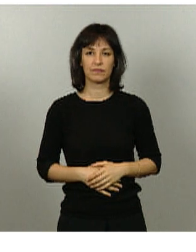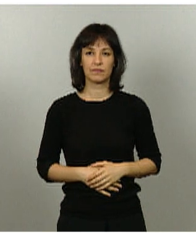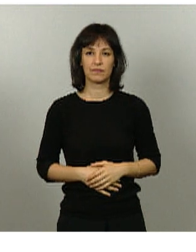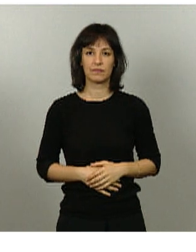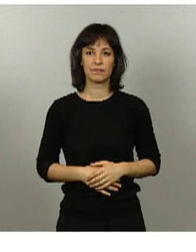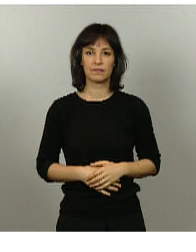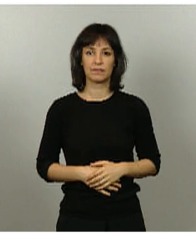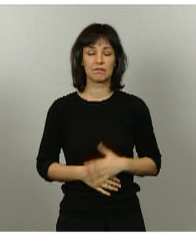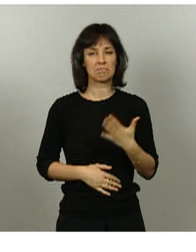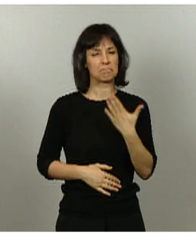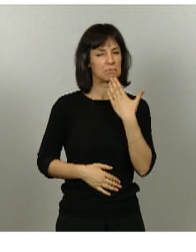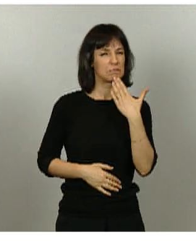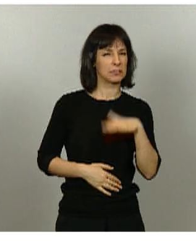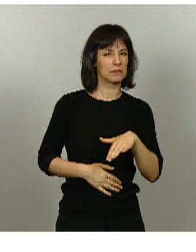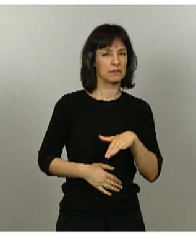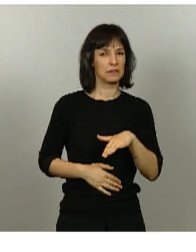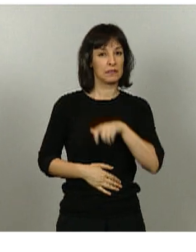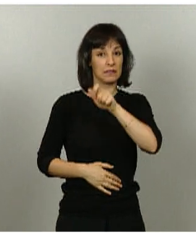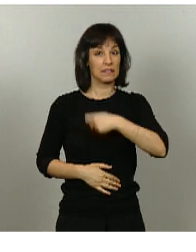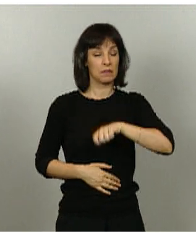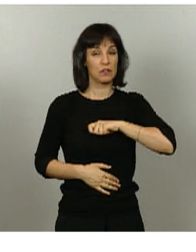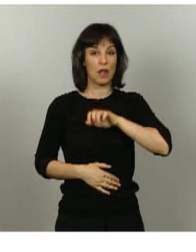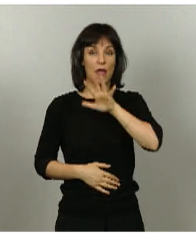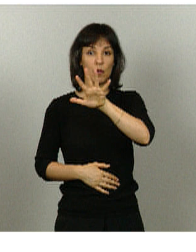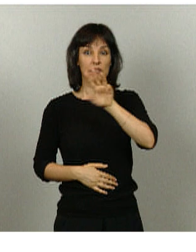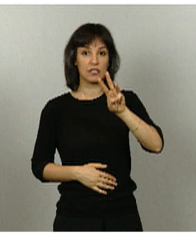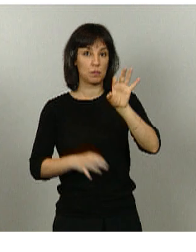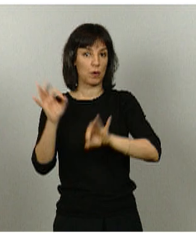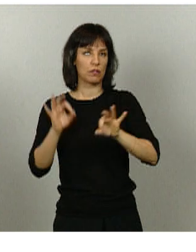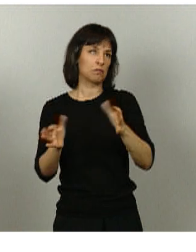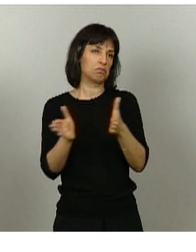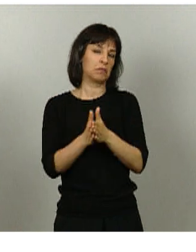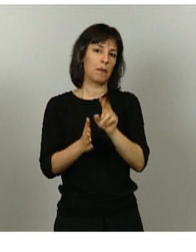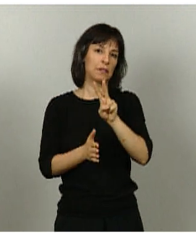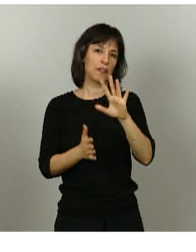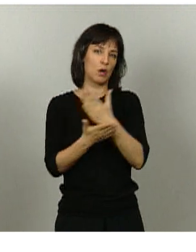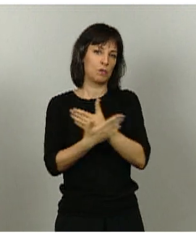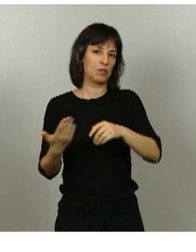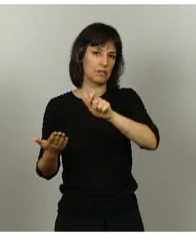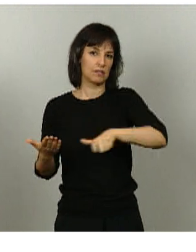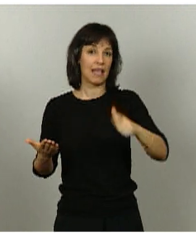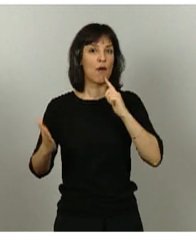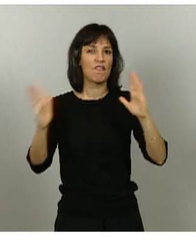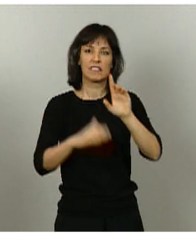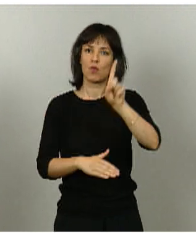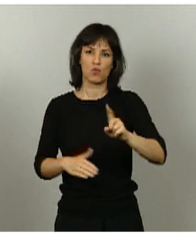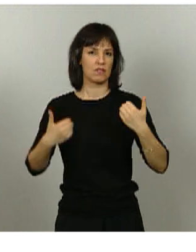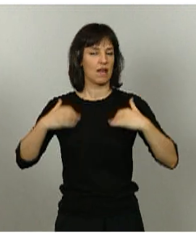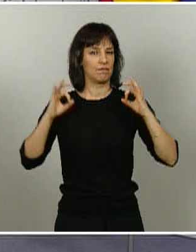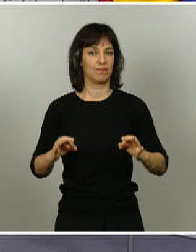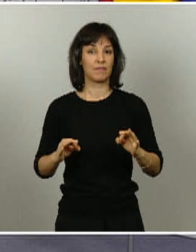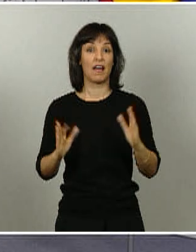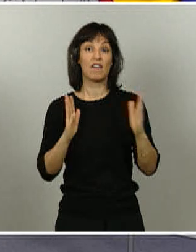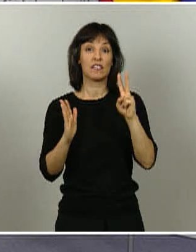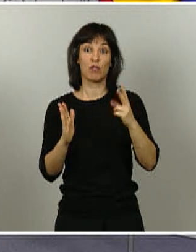un 53% de la población española, unos 25 millones de habitantes que están en fase 1. Y en fase 2 el resto de España, todas